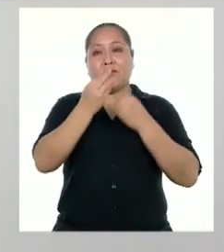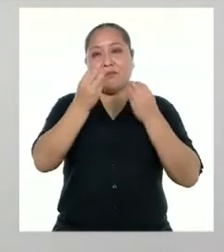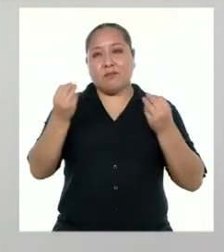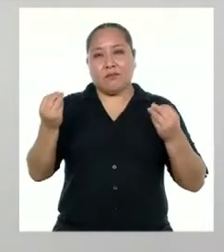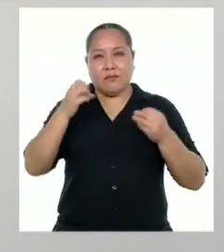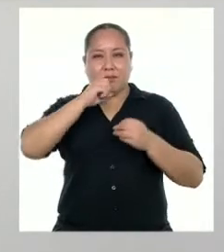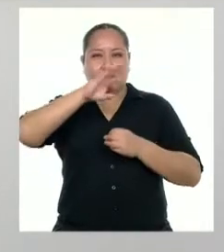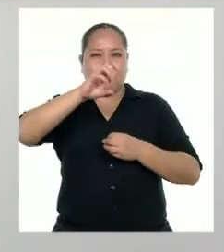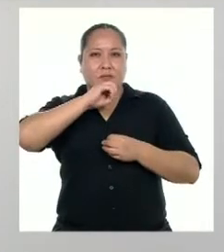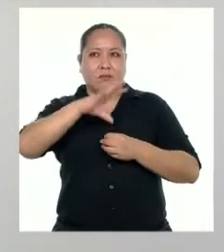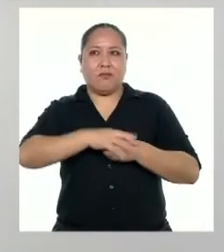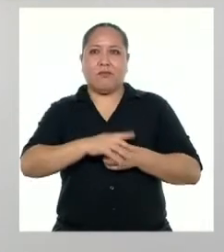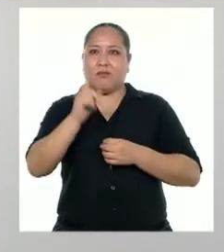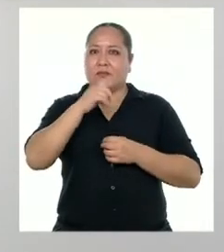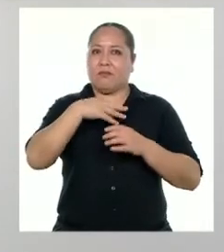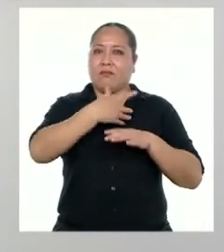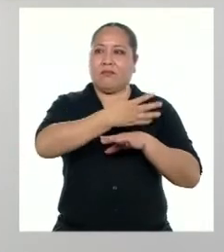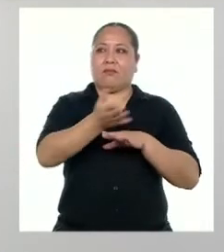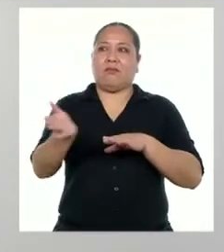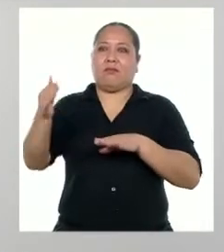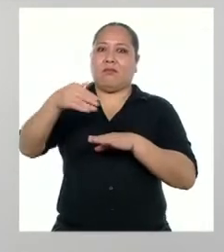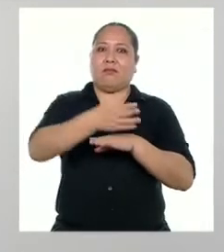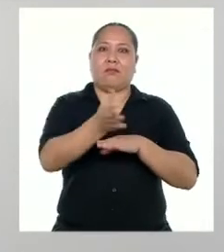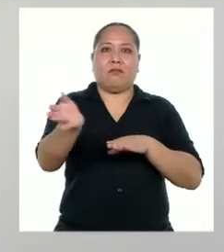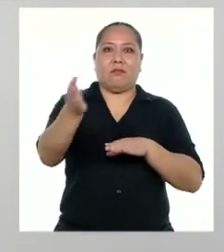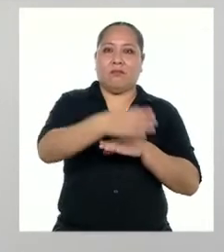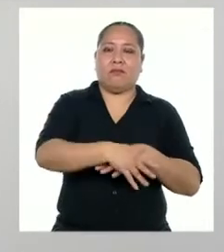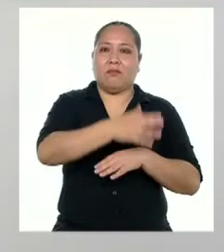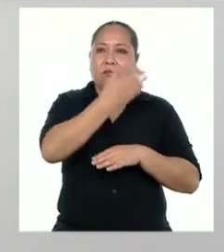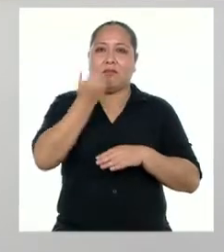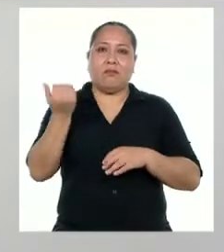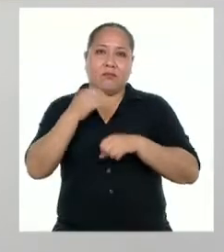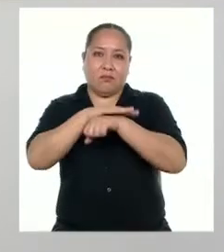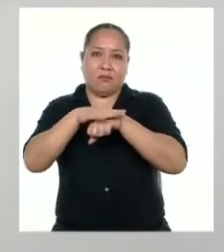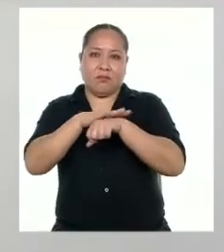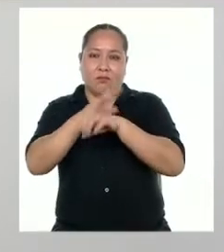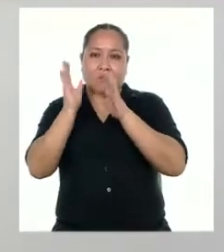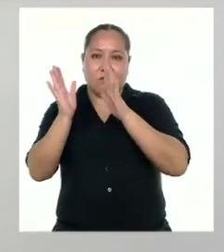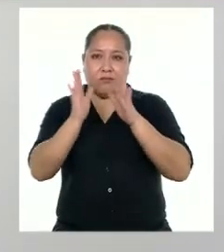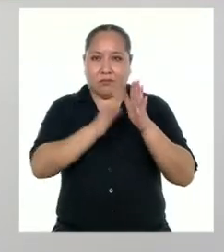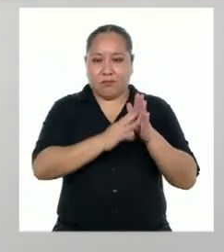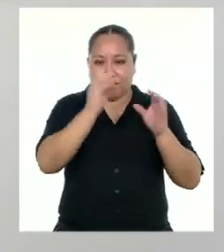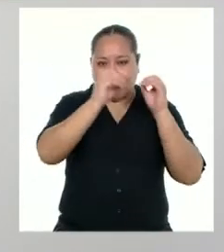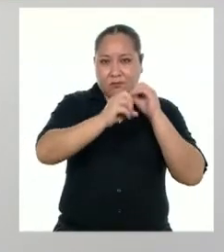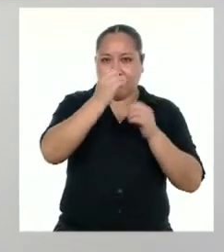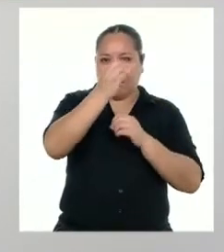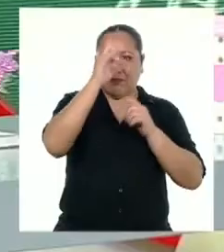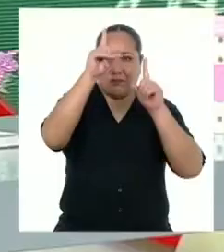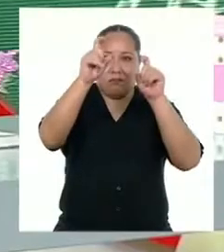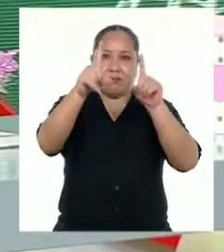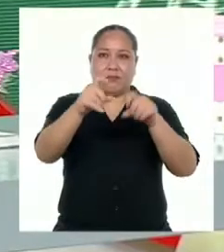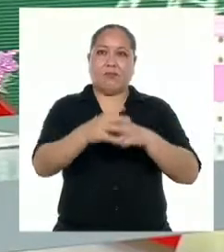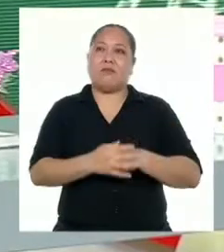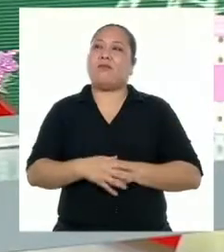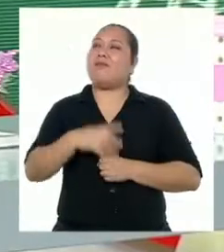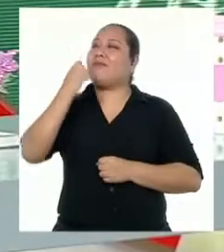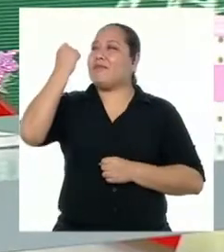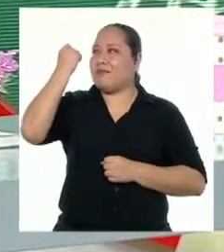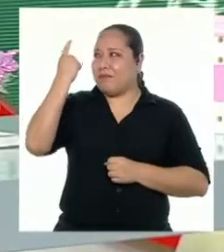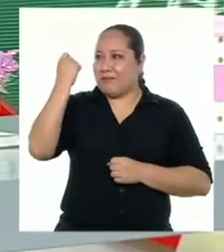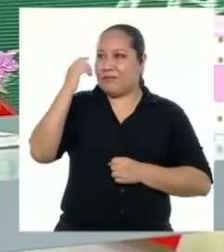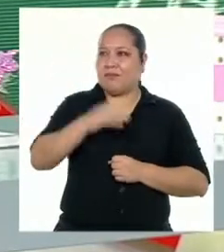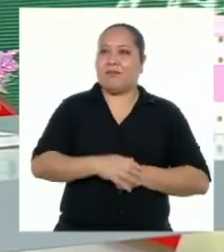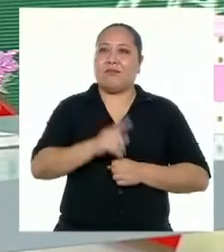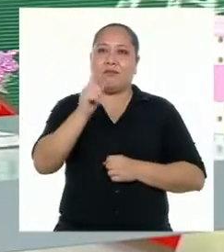tanto que decir y para no irnos por las ramas, lo mejor será plantearnos algunas preguntas. Entiendo.